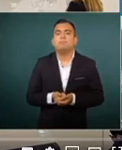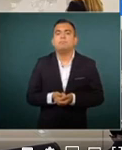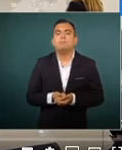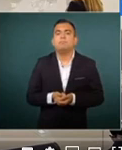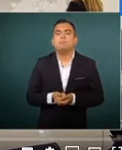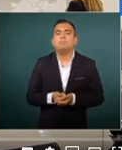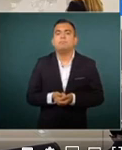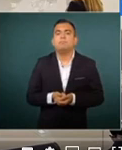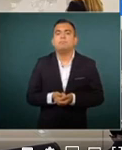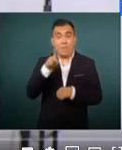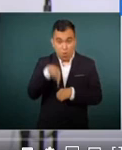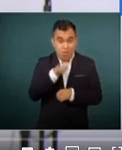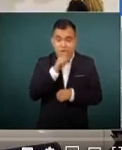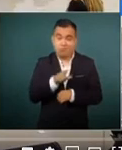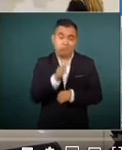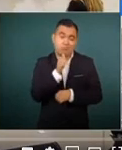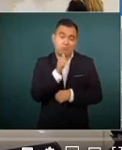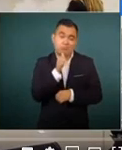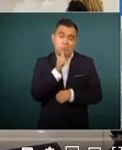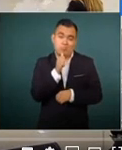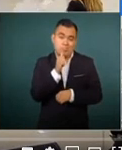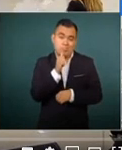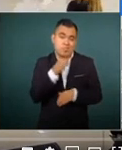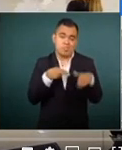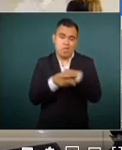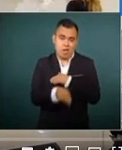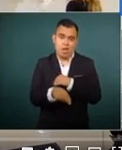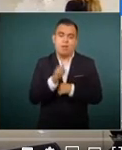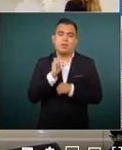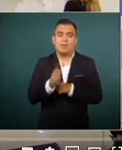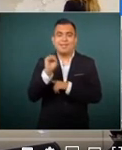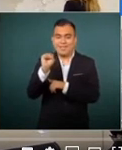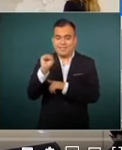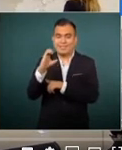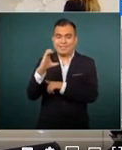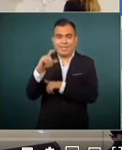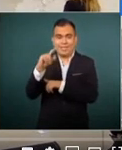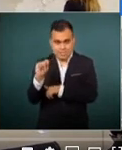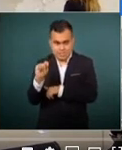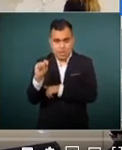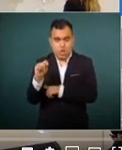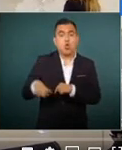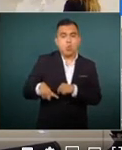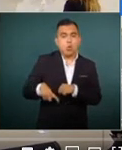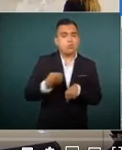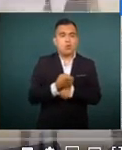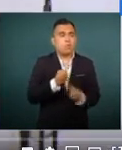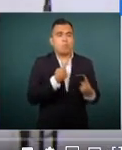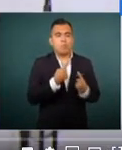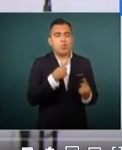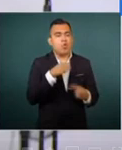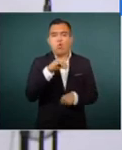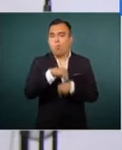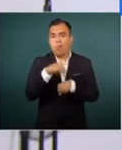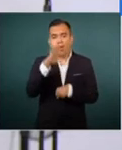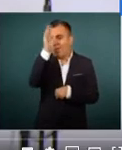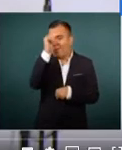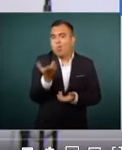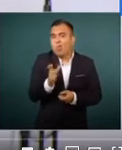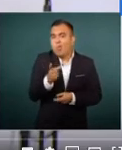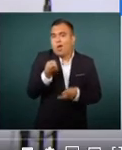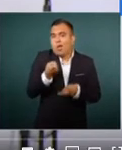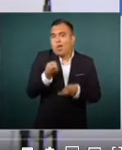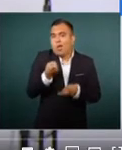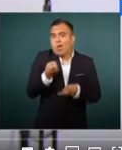...tienen el servicio. La Secretaría de Comunicaciones y Transportes y el Gobierno Estatal no se ponen de acuerdo de cuándo podrían iniciar estas